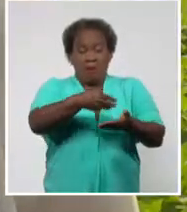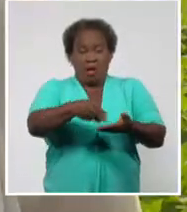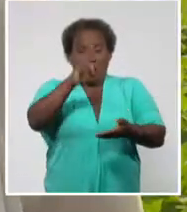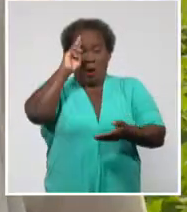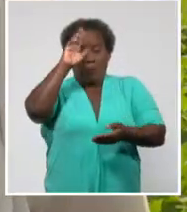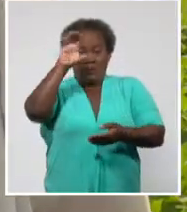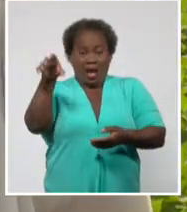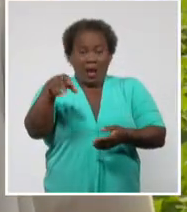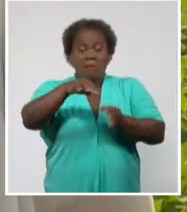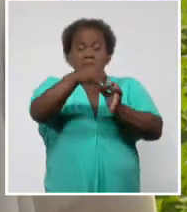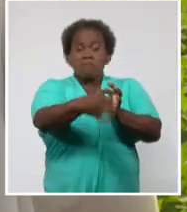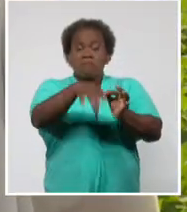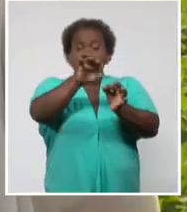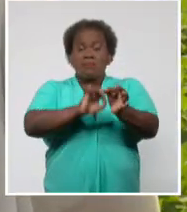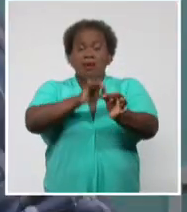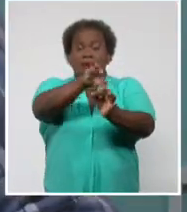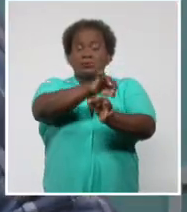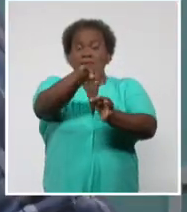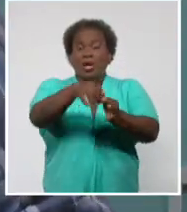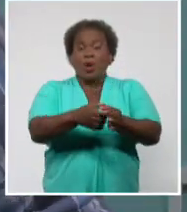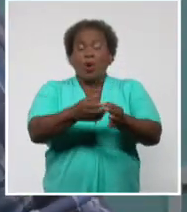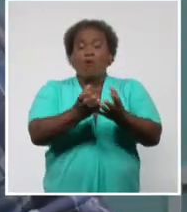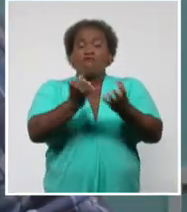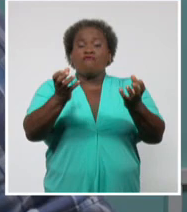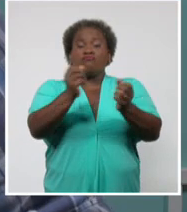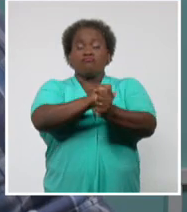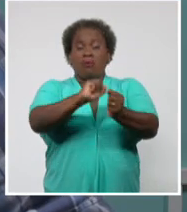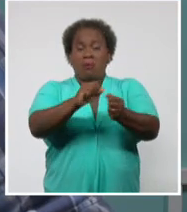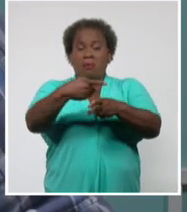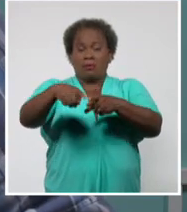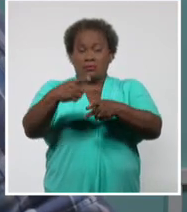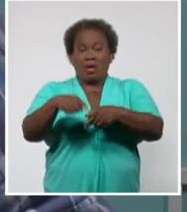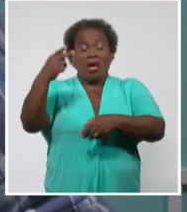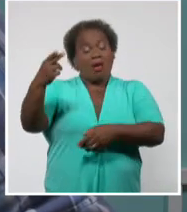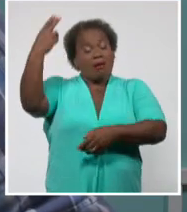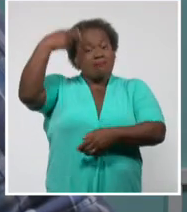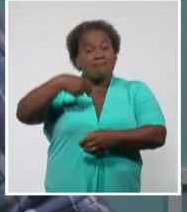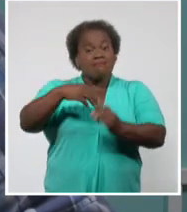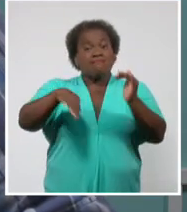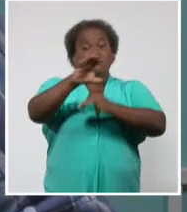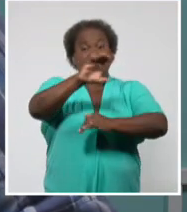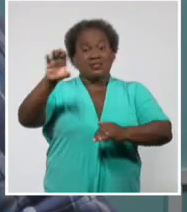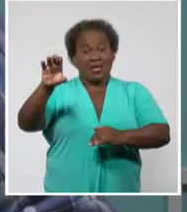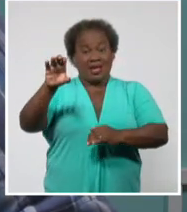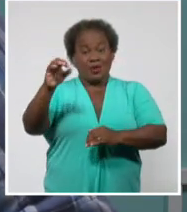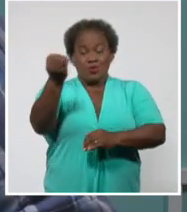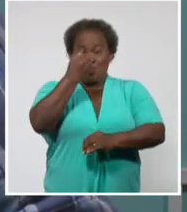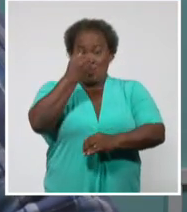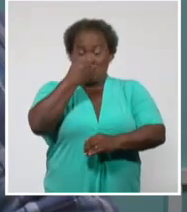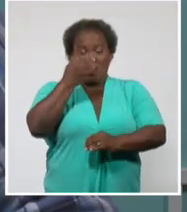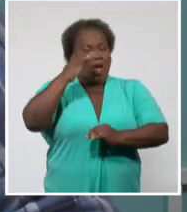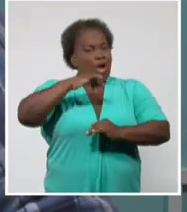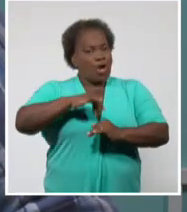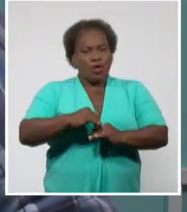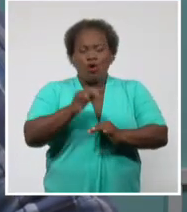plátano, se está entregando frutabomba. A partir de una propia indicación del ministerio de no permitir sembrar